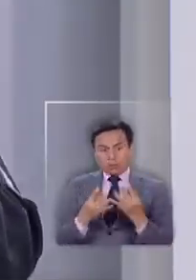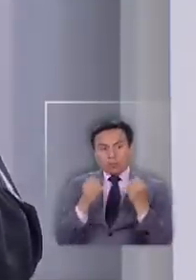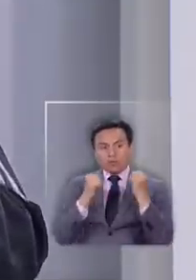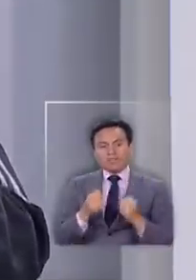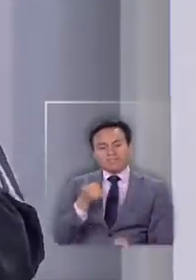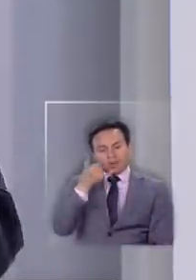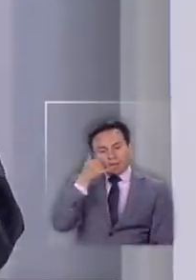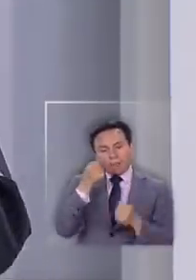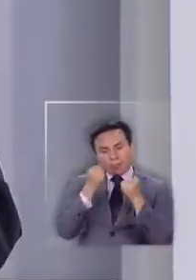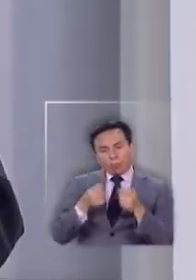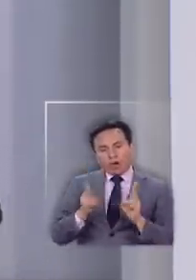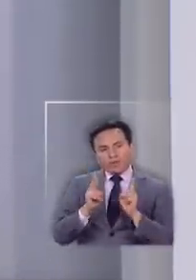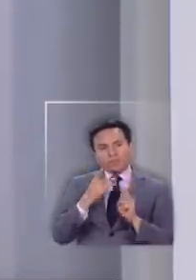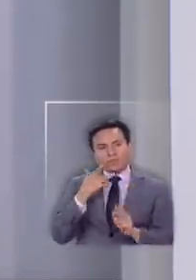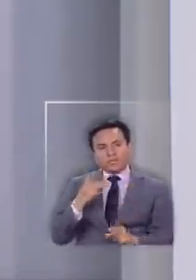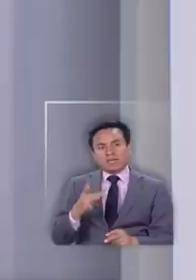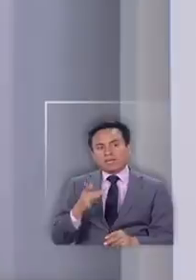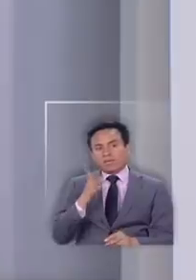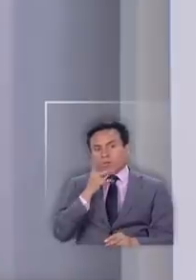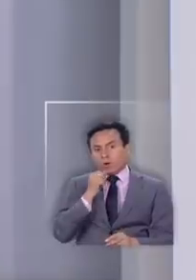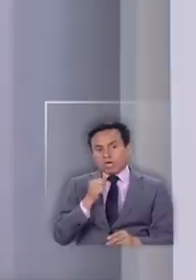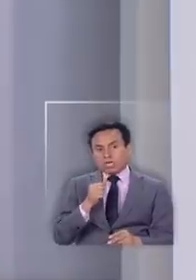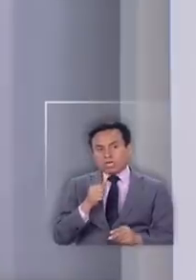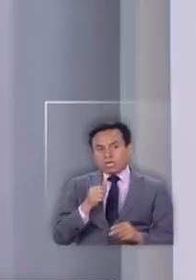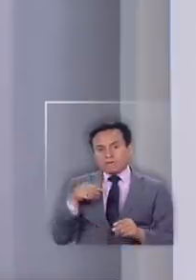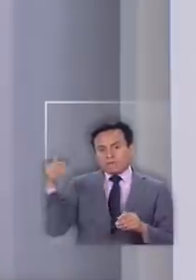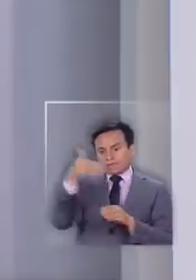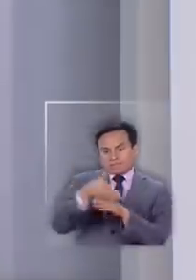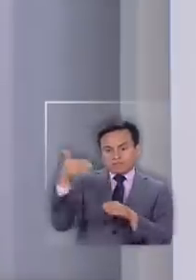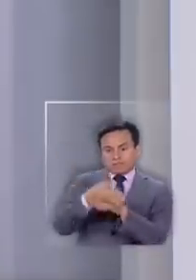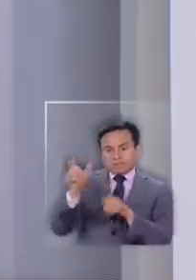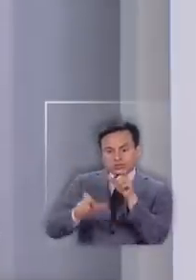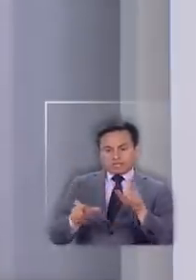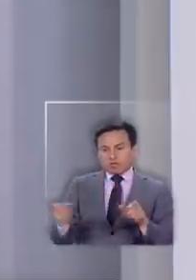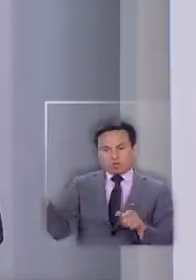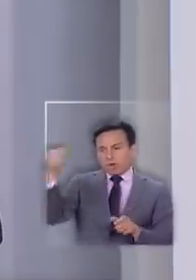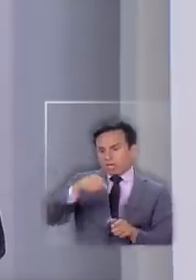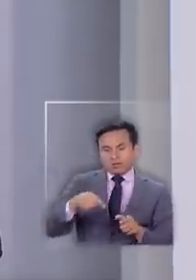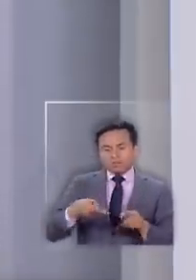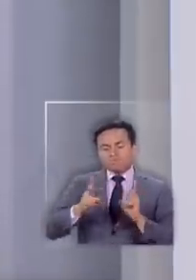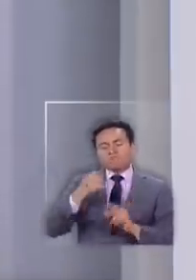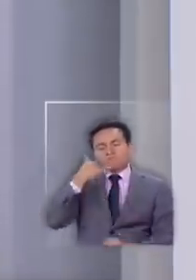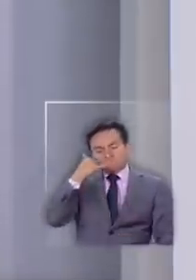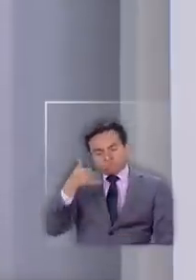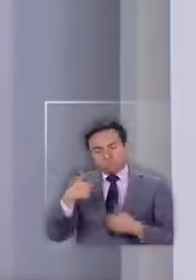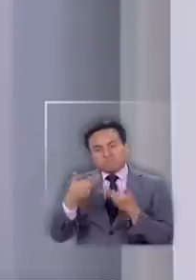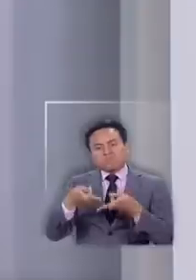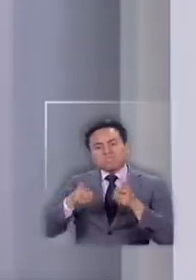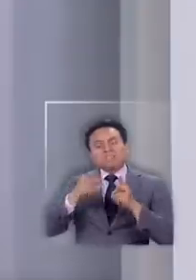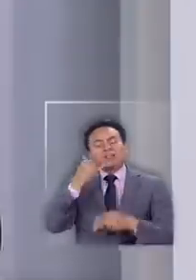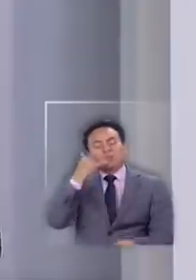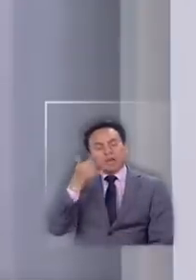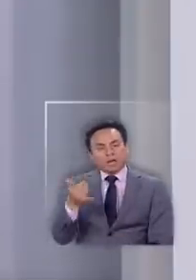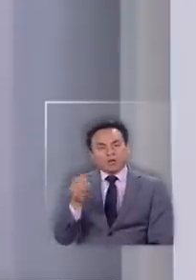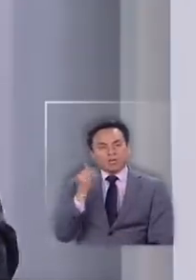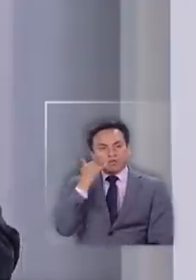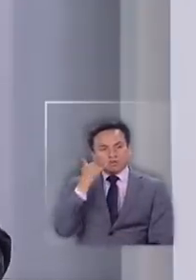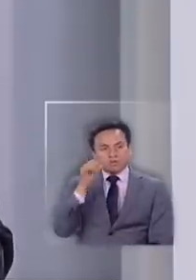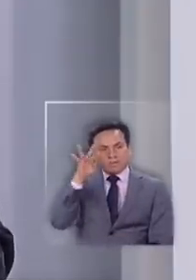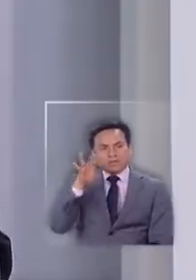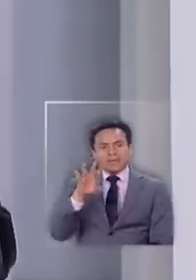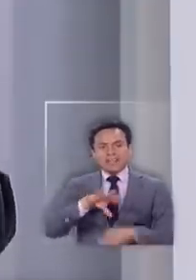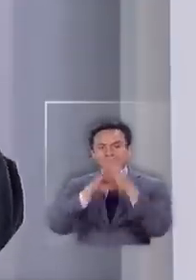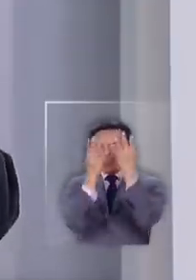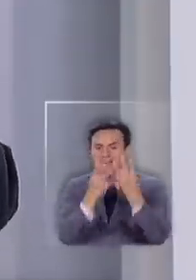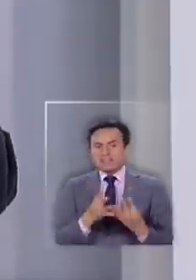usar el celular, porque ya que no va a haber visitas de la forma habitual presenciales, que les dejen usar celular o teléfono. Usted sabe que en la